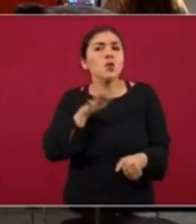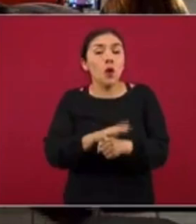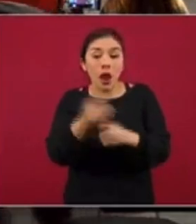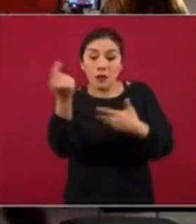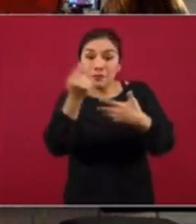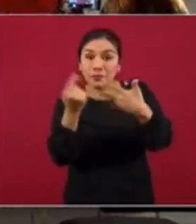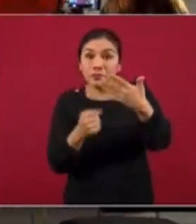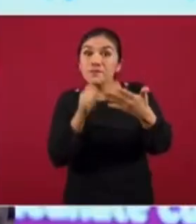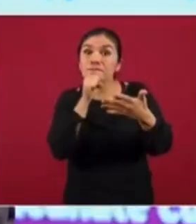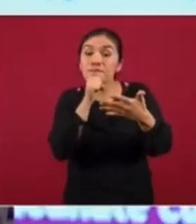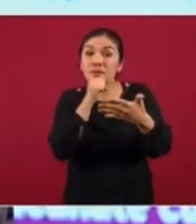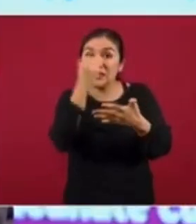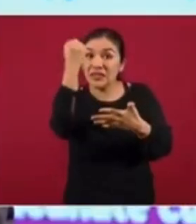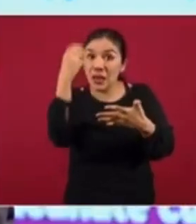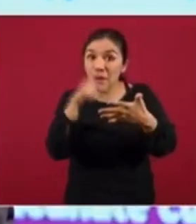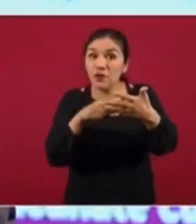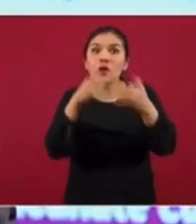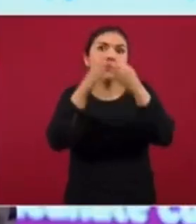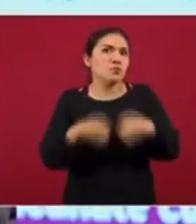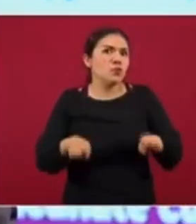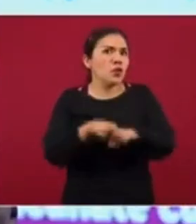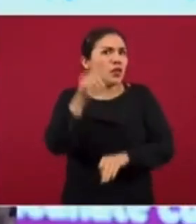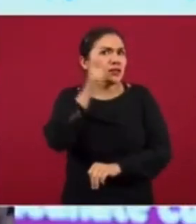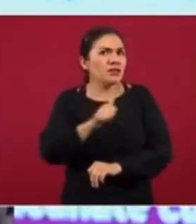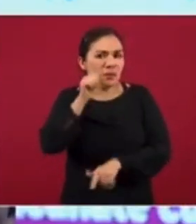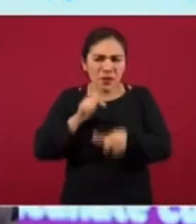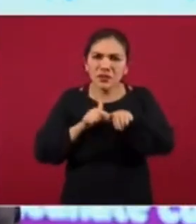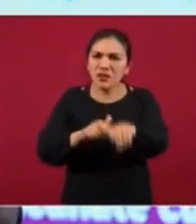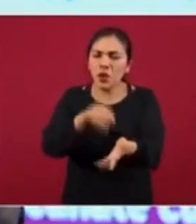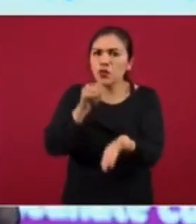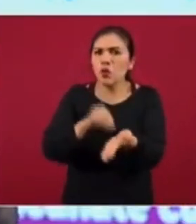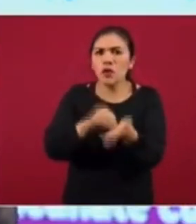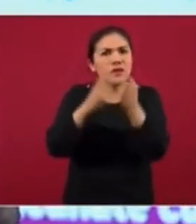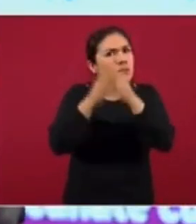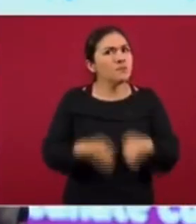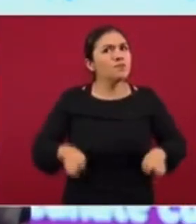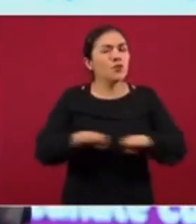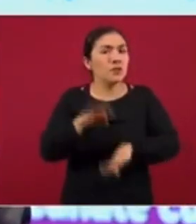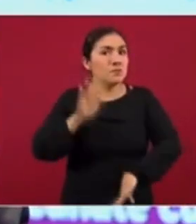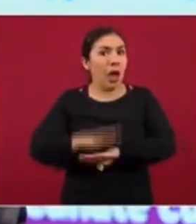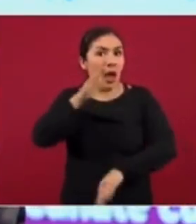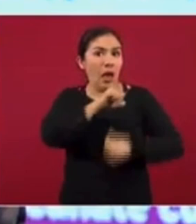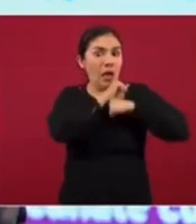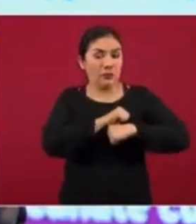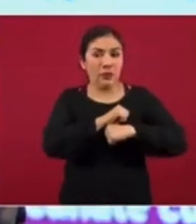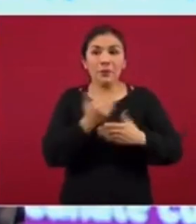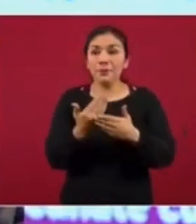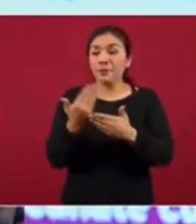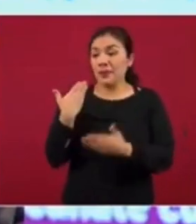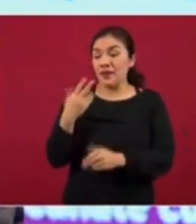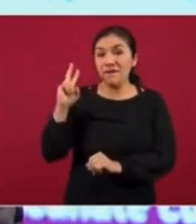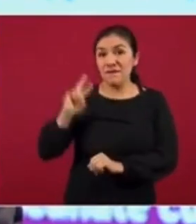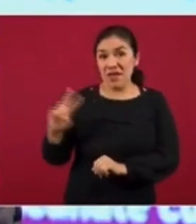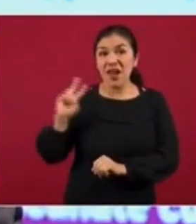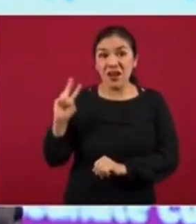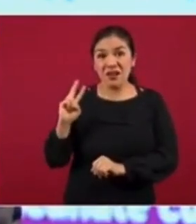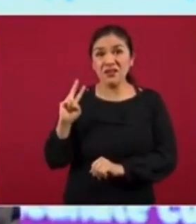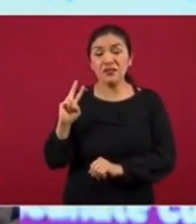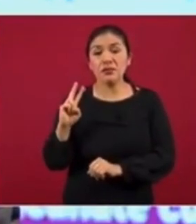del semáforo, nunca dejó de ser relevante, nunca sigue siendo vigente. Y en su momento, que fue el viernes próximo pasado,